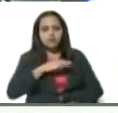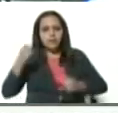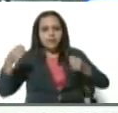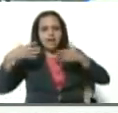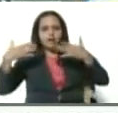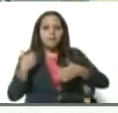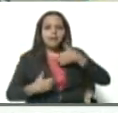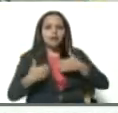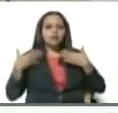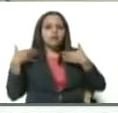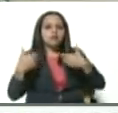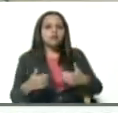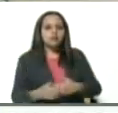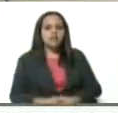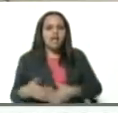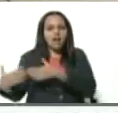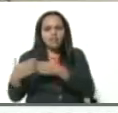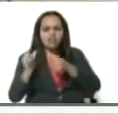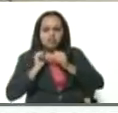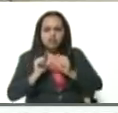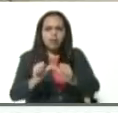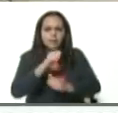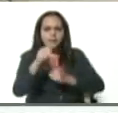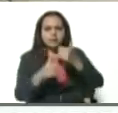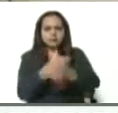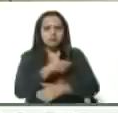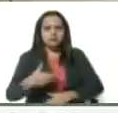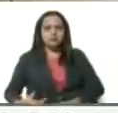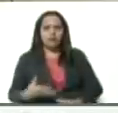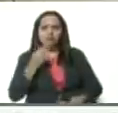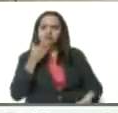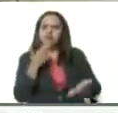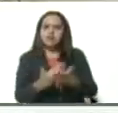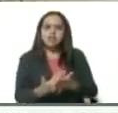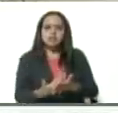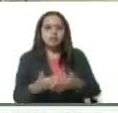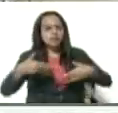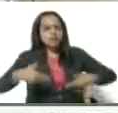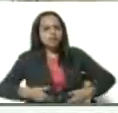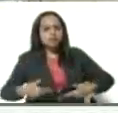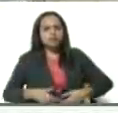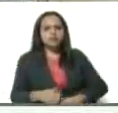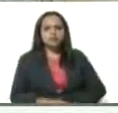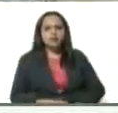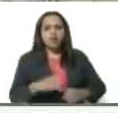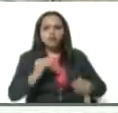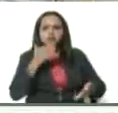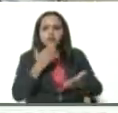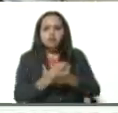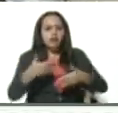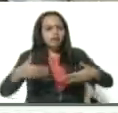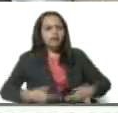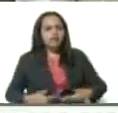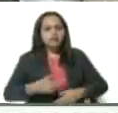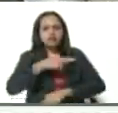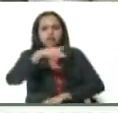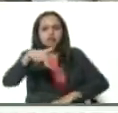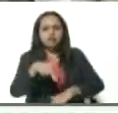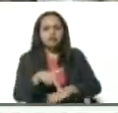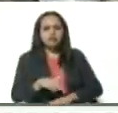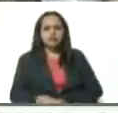miércoles de salud y la batalla continúa, vicepresidenta. Muchas gracias por su esfuerzo, muchas gracias por el esfuerzo nacional.